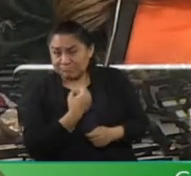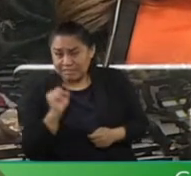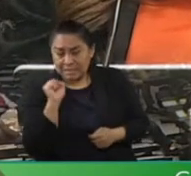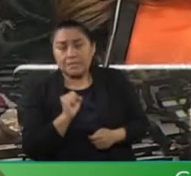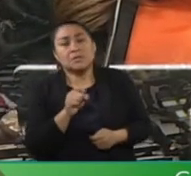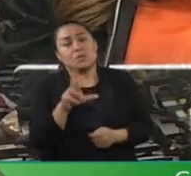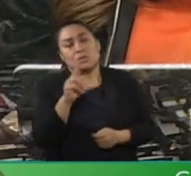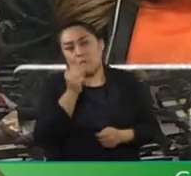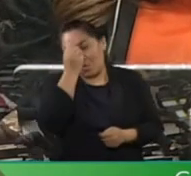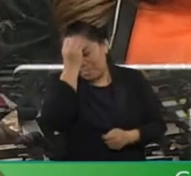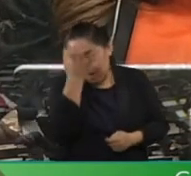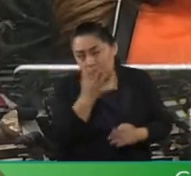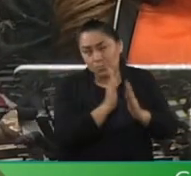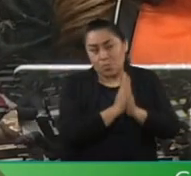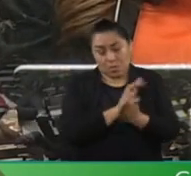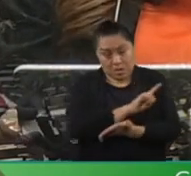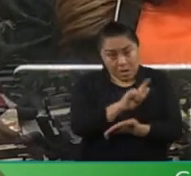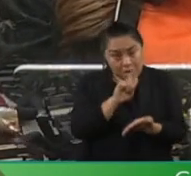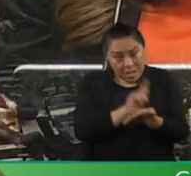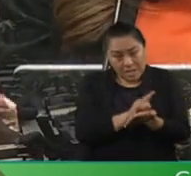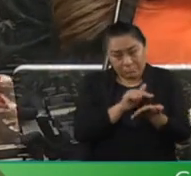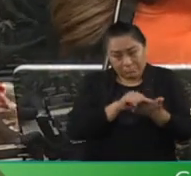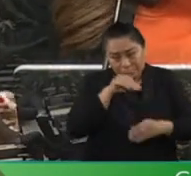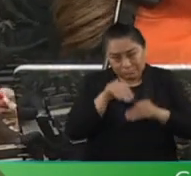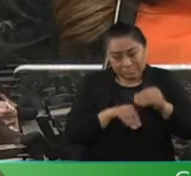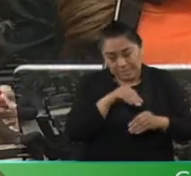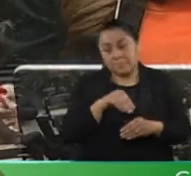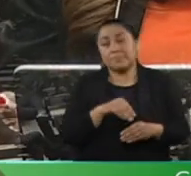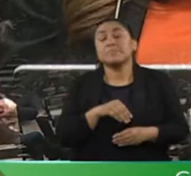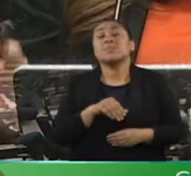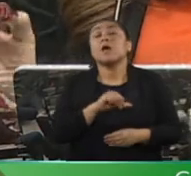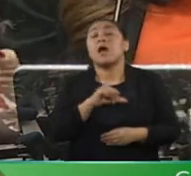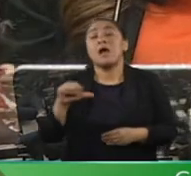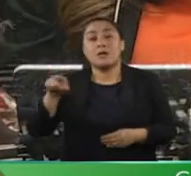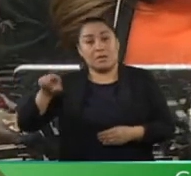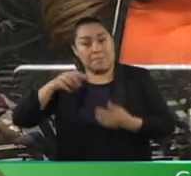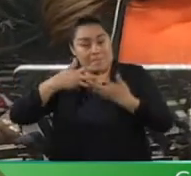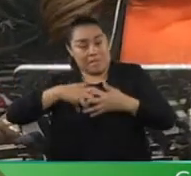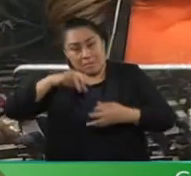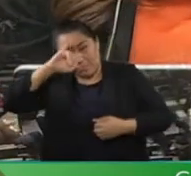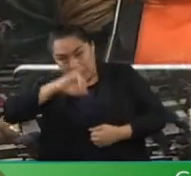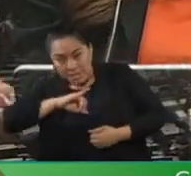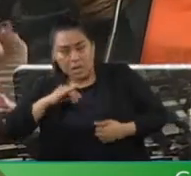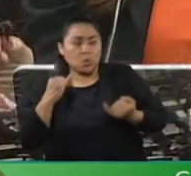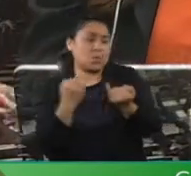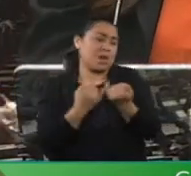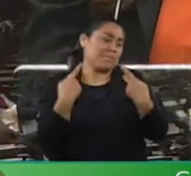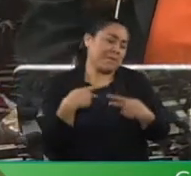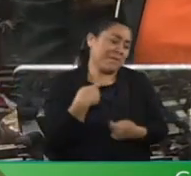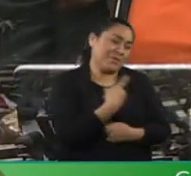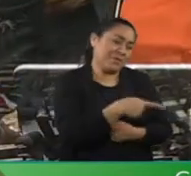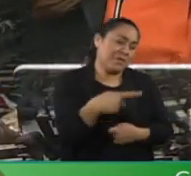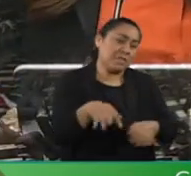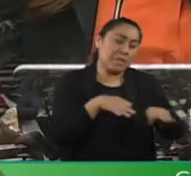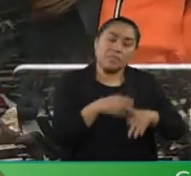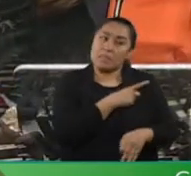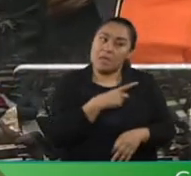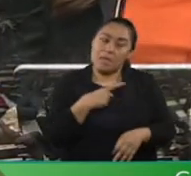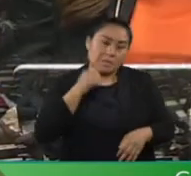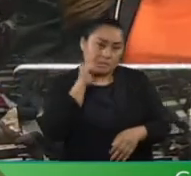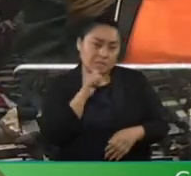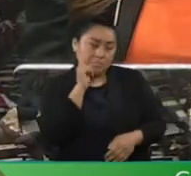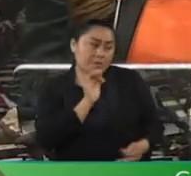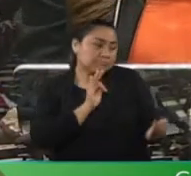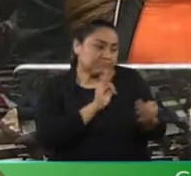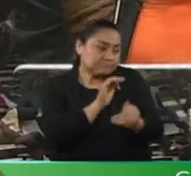tratándose de una reforma a un organismo del servicio, el sector patronal y por supuesto los trabajadores debieran ser escuchados de forma